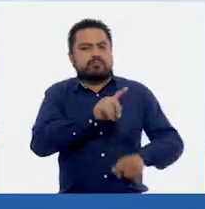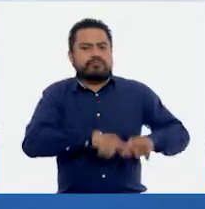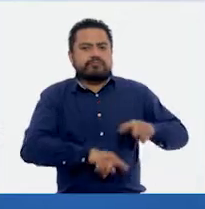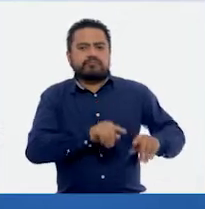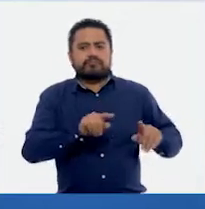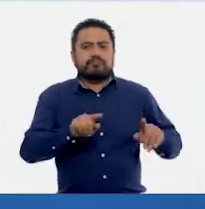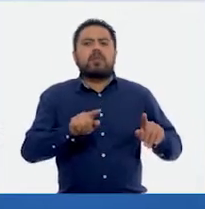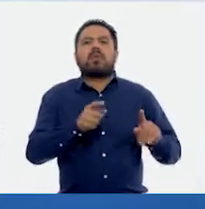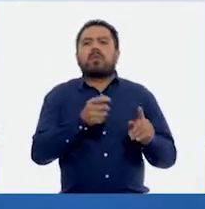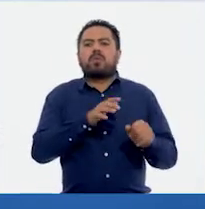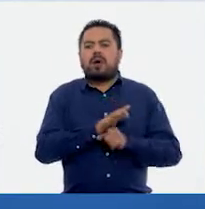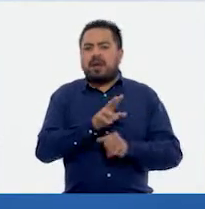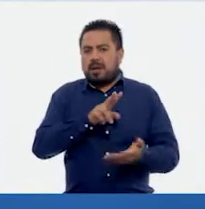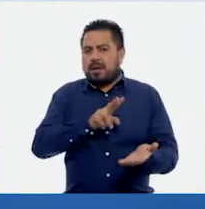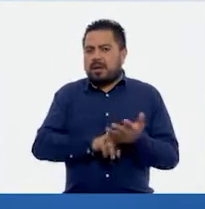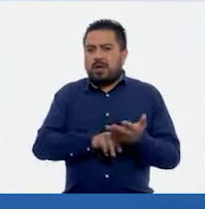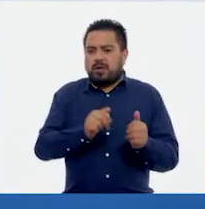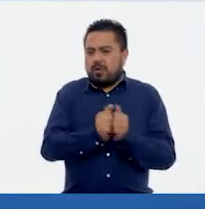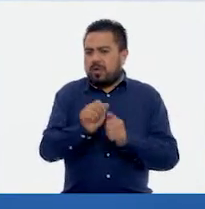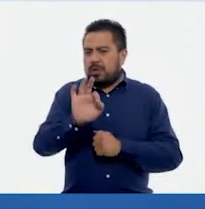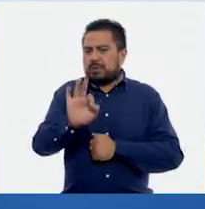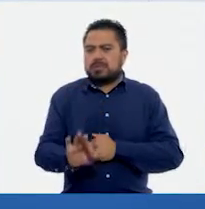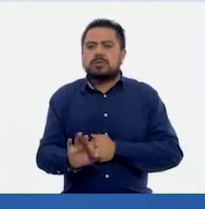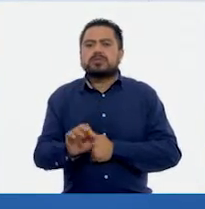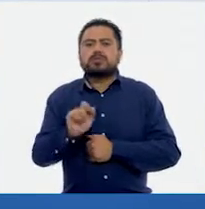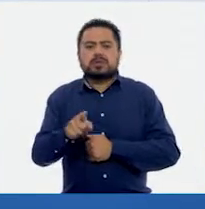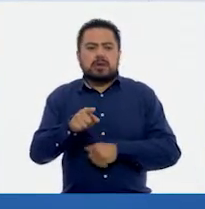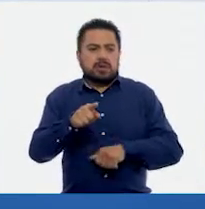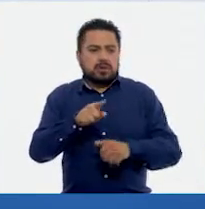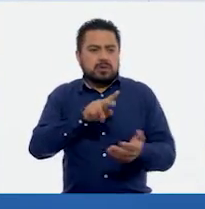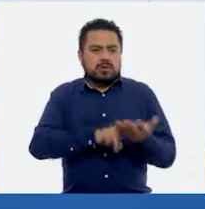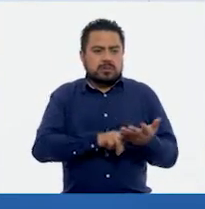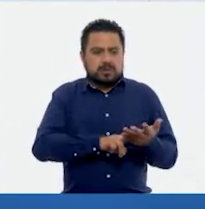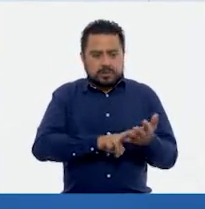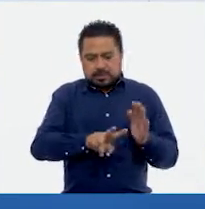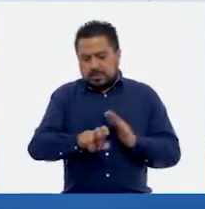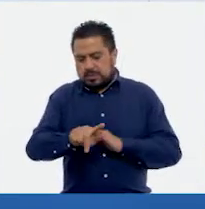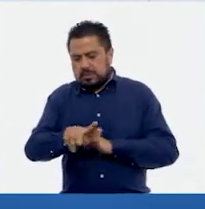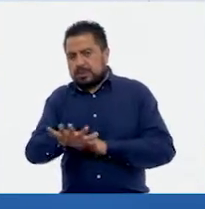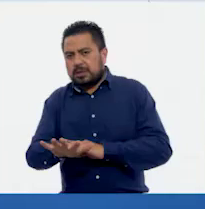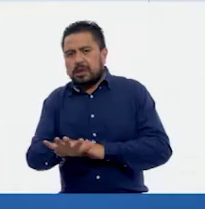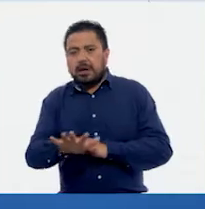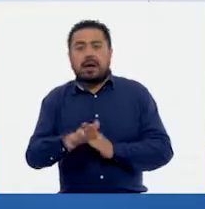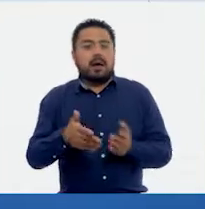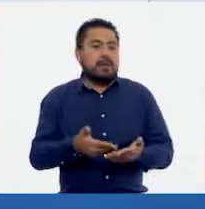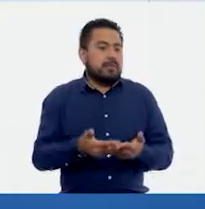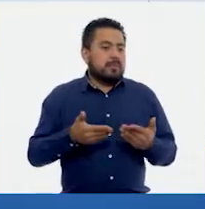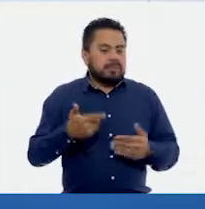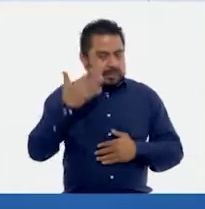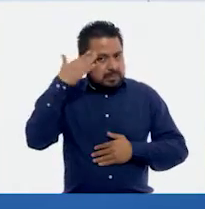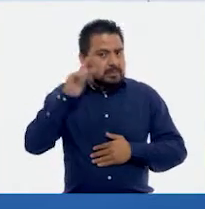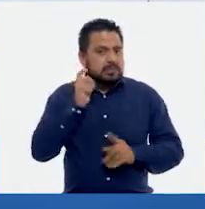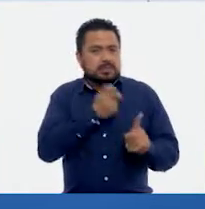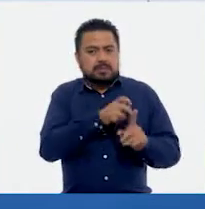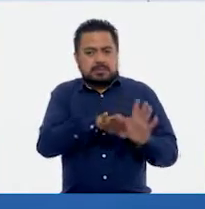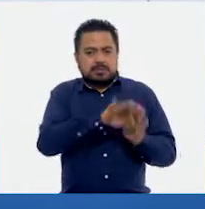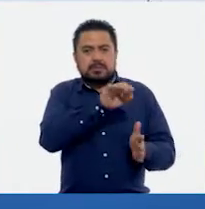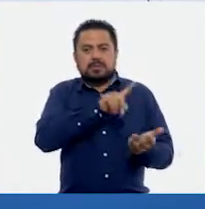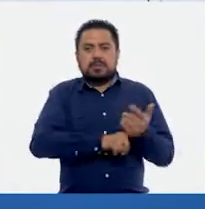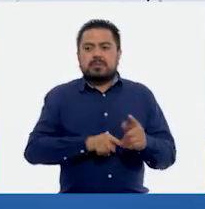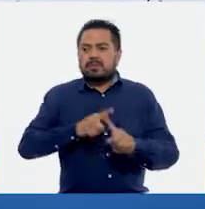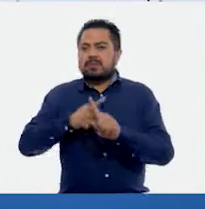el valor ya con el descuento, que son 2, 275. Y entonces, ya sabemos que esto lo podemos